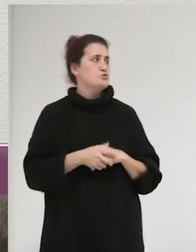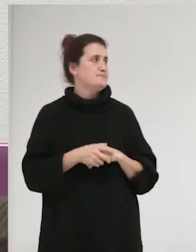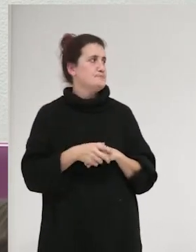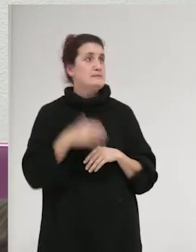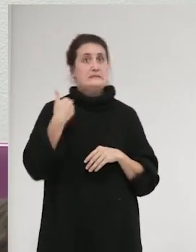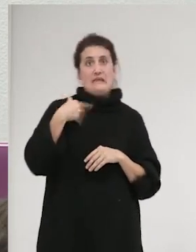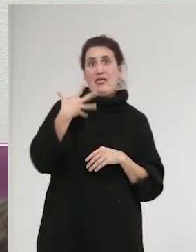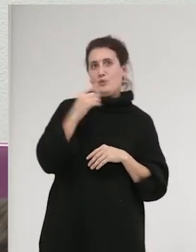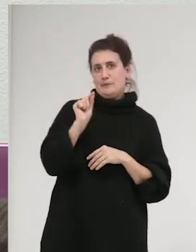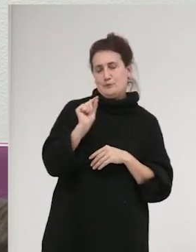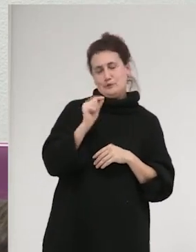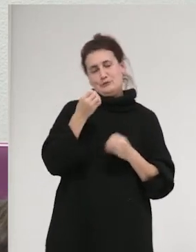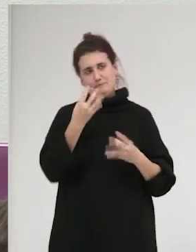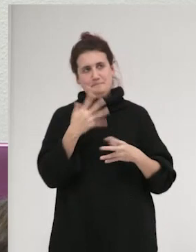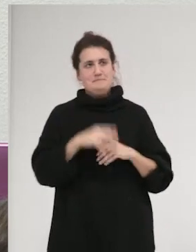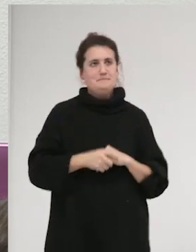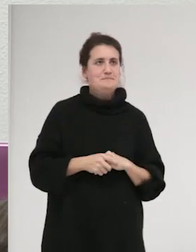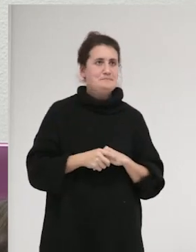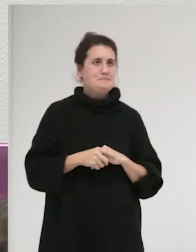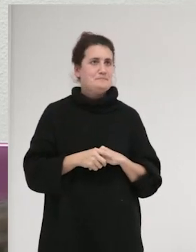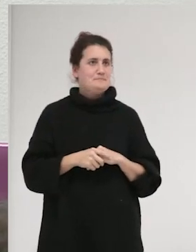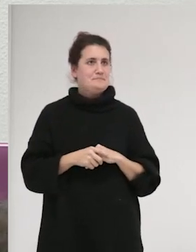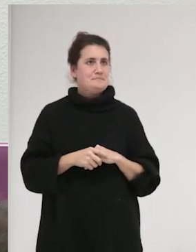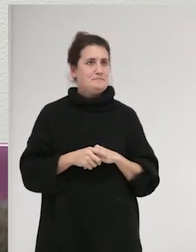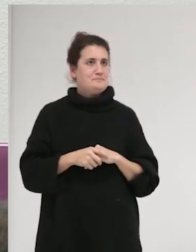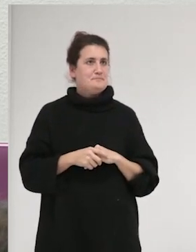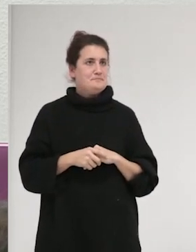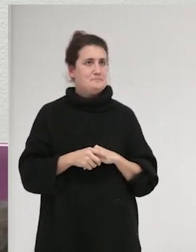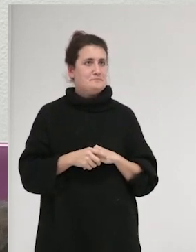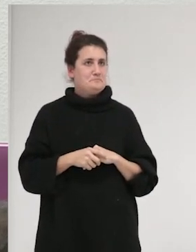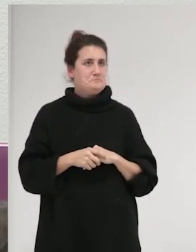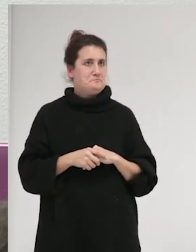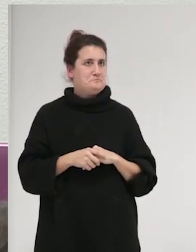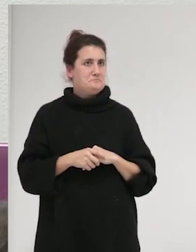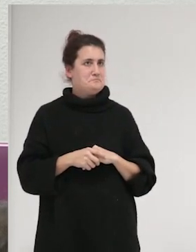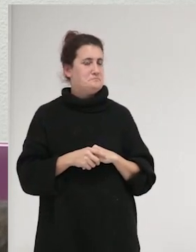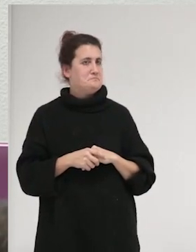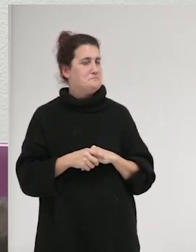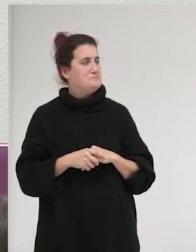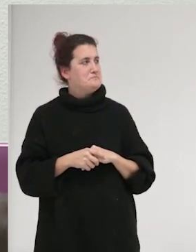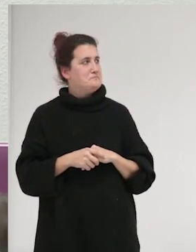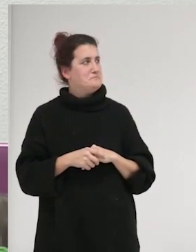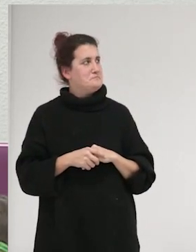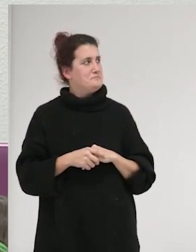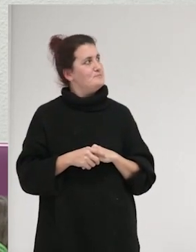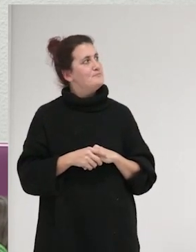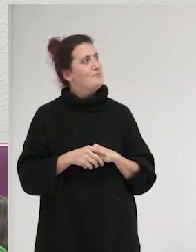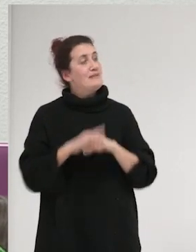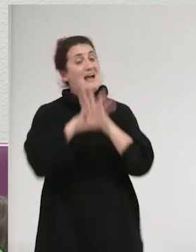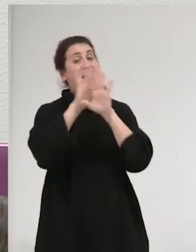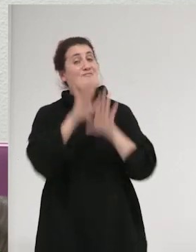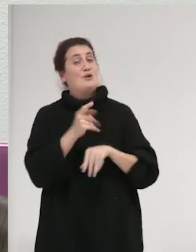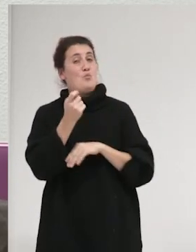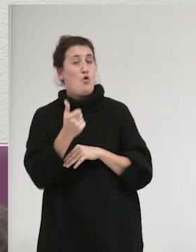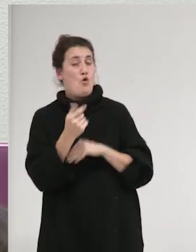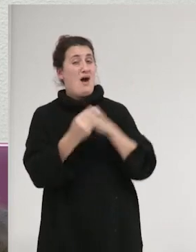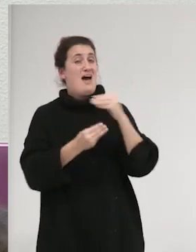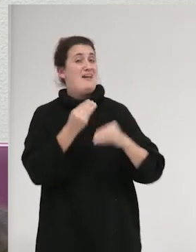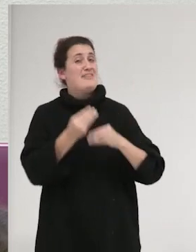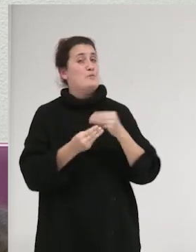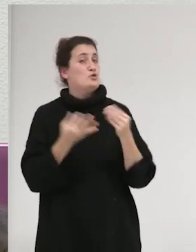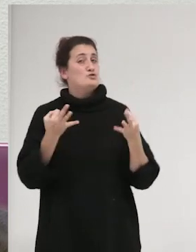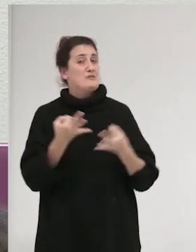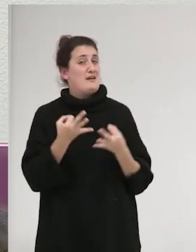llevo 50 minutos. Vale. Al final, un poco, lo que se acaba también haciendo dentro